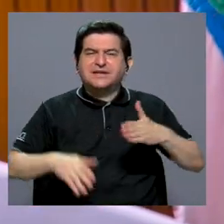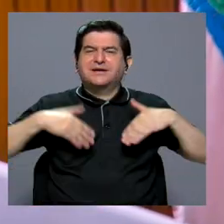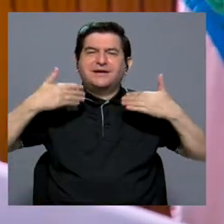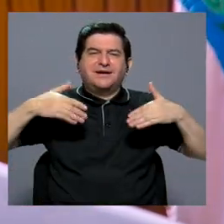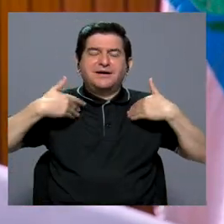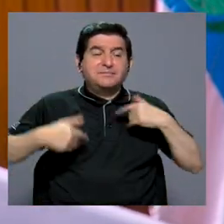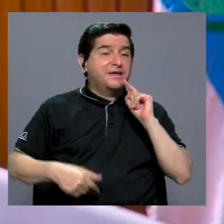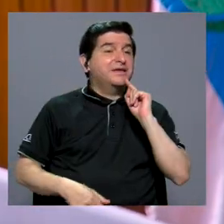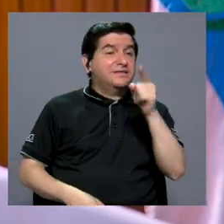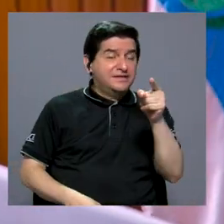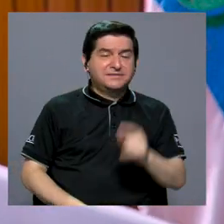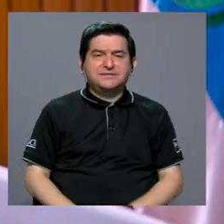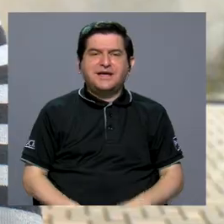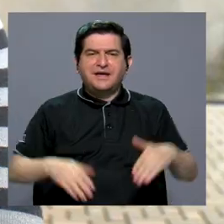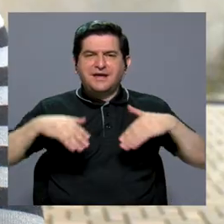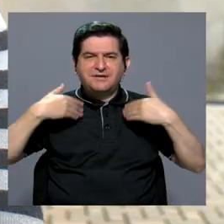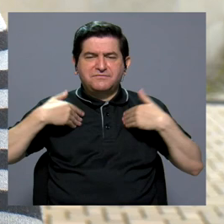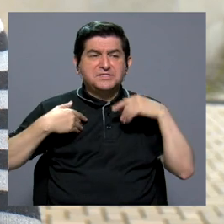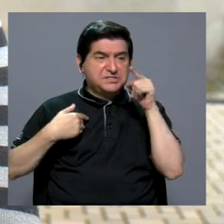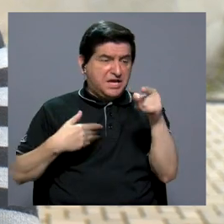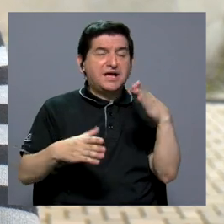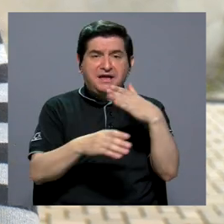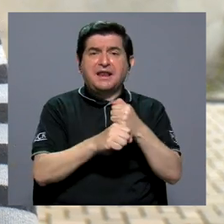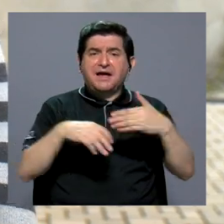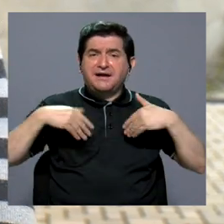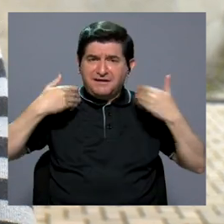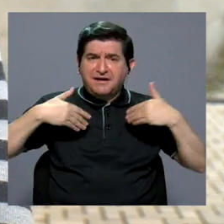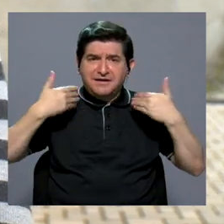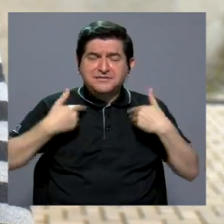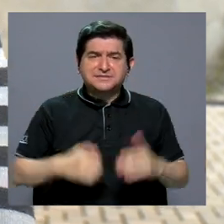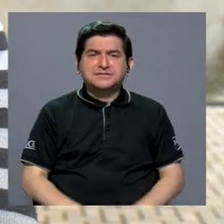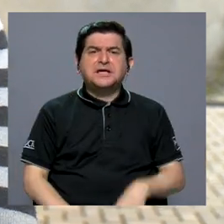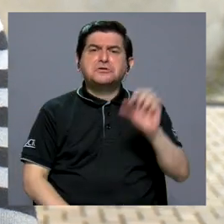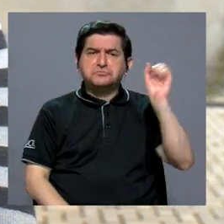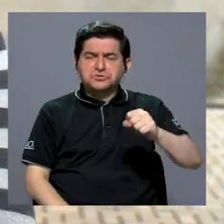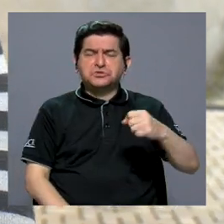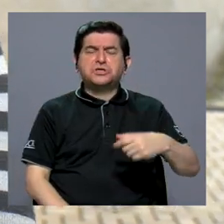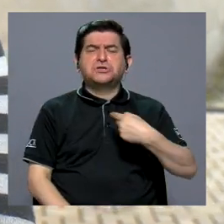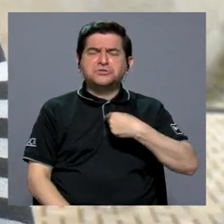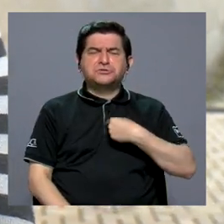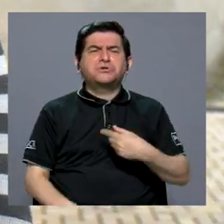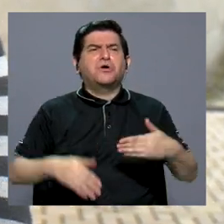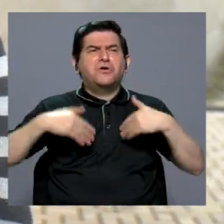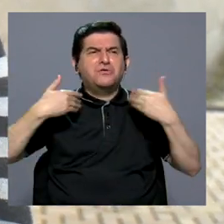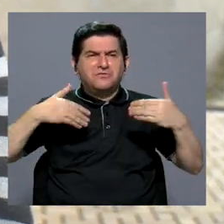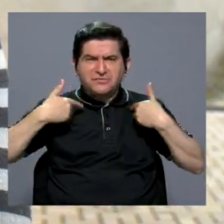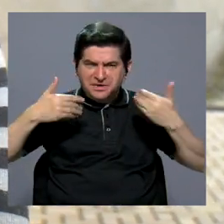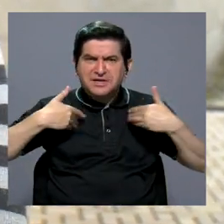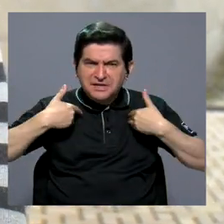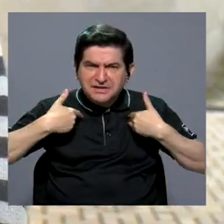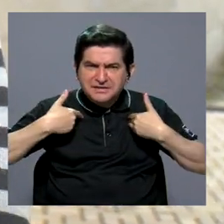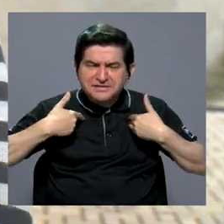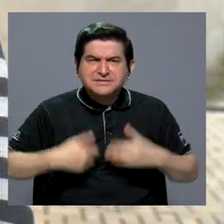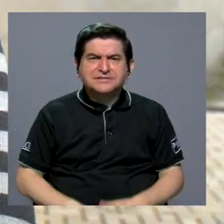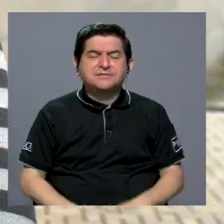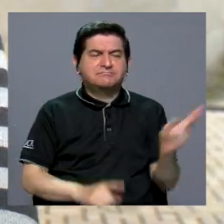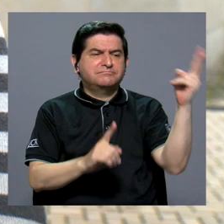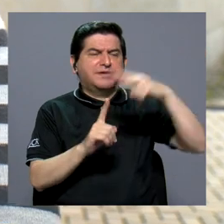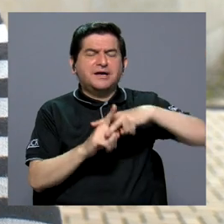algo que me hace feliz. Él dijo que la física es algo que le hace feliz. Entonces sí, me llevó eso, de que la felicidad para mí,